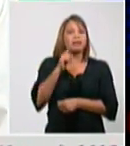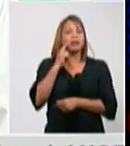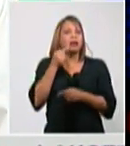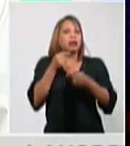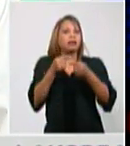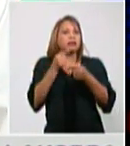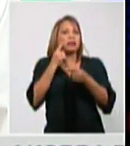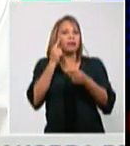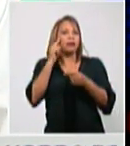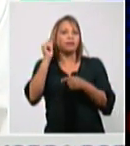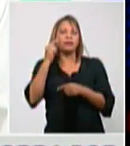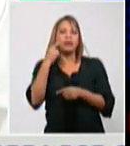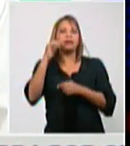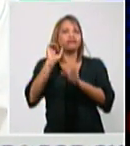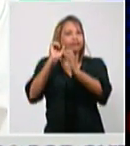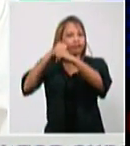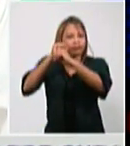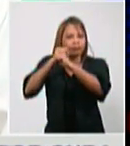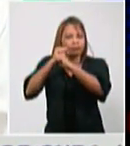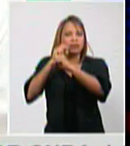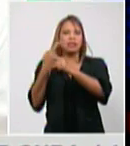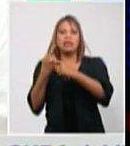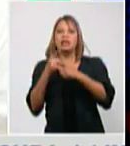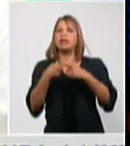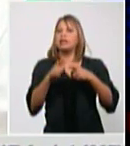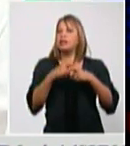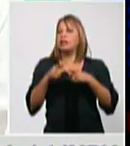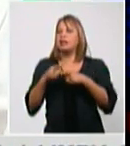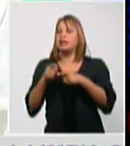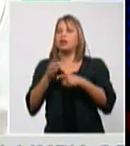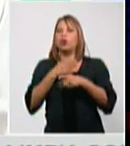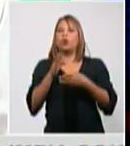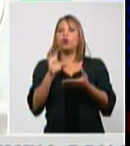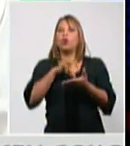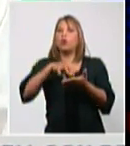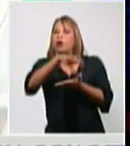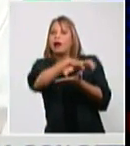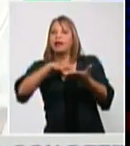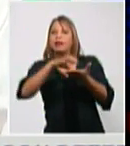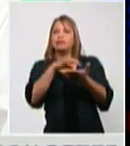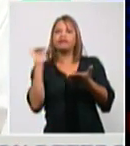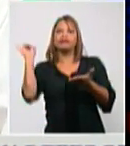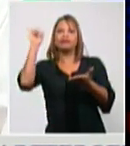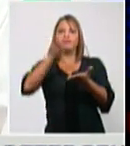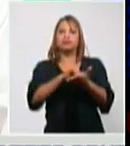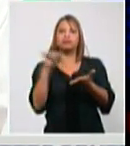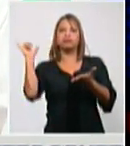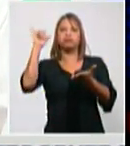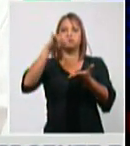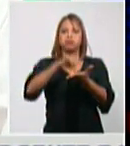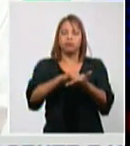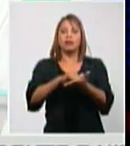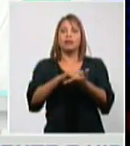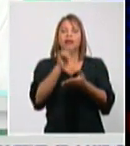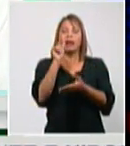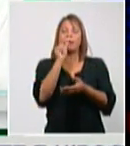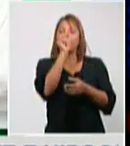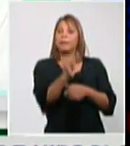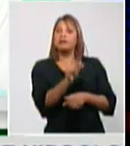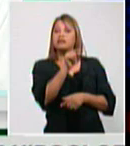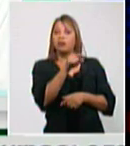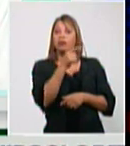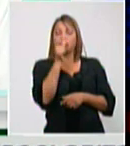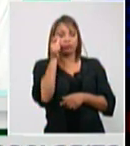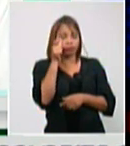diagnóstico hacia los lugares donde se producen los vuelos, hacia los lugares donde tenemos pacientes, y que nos ha